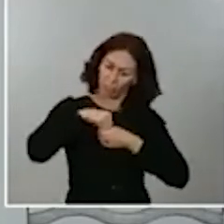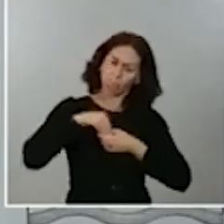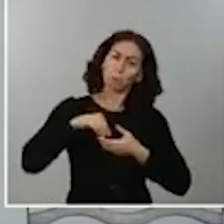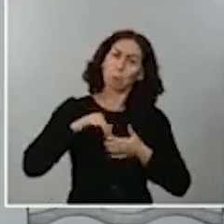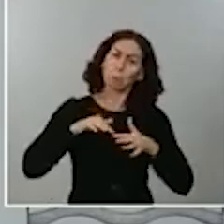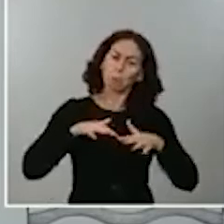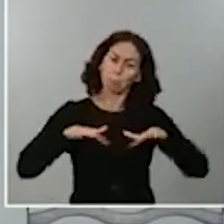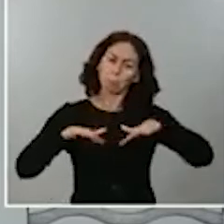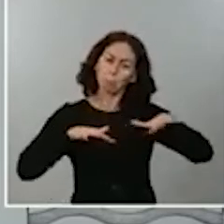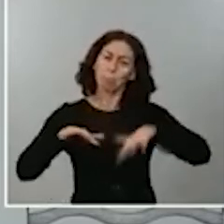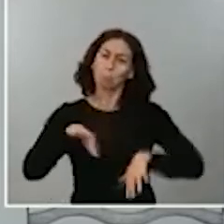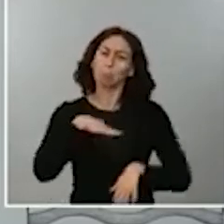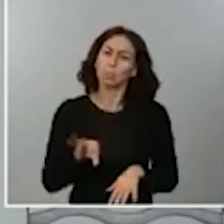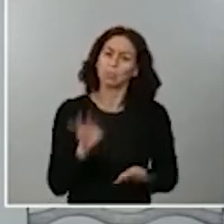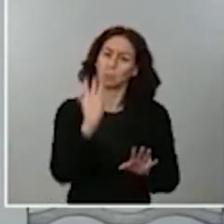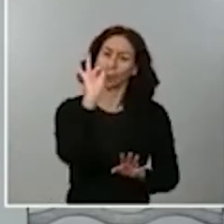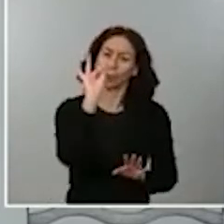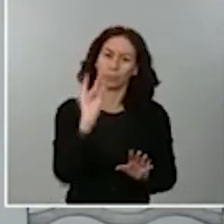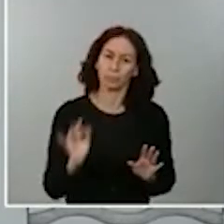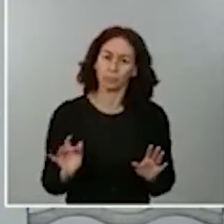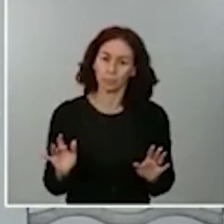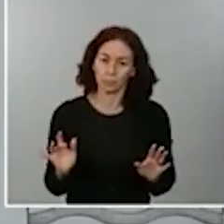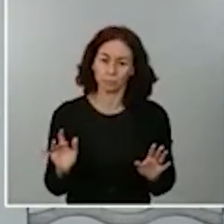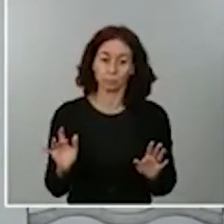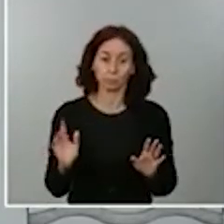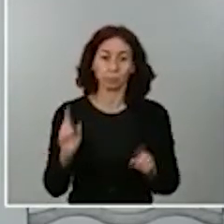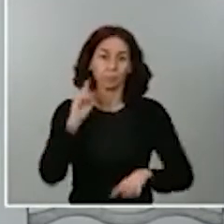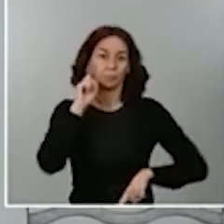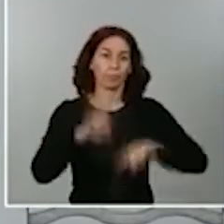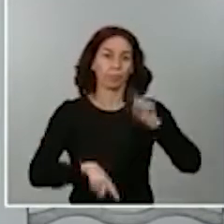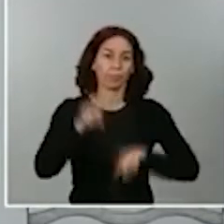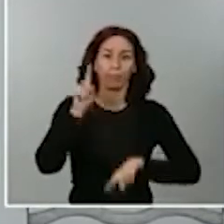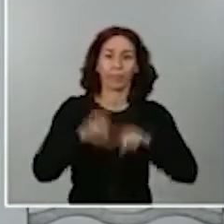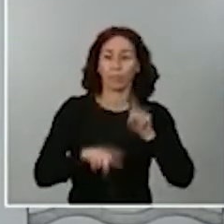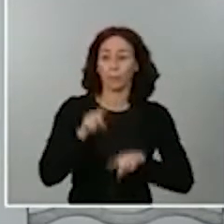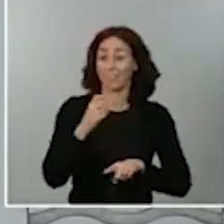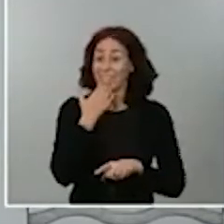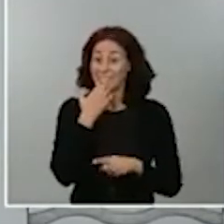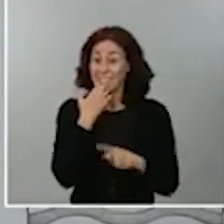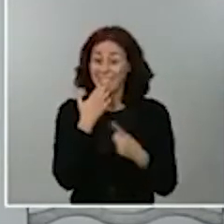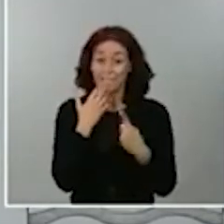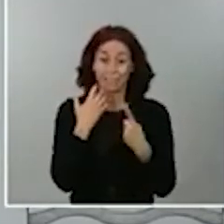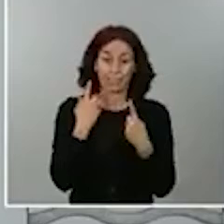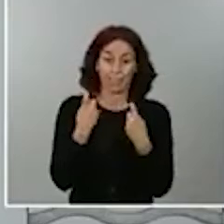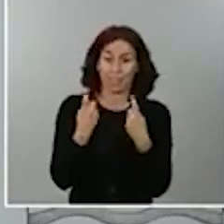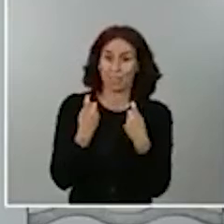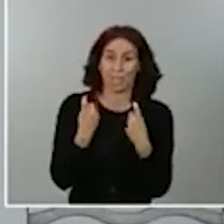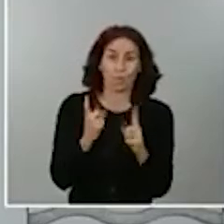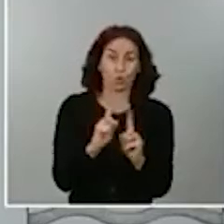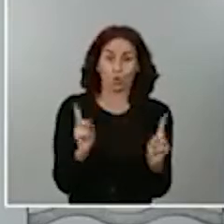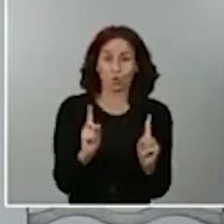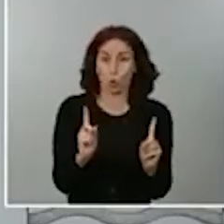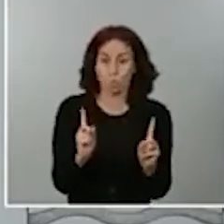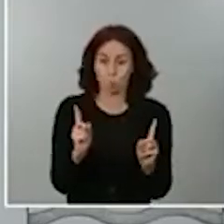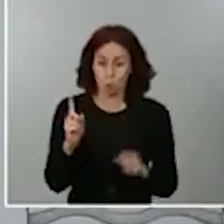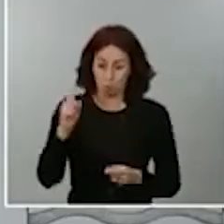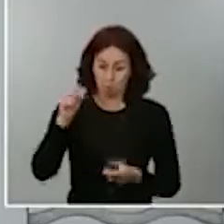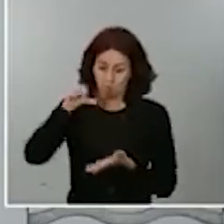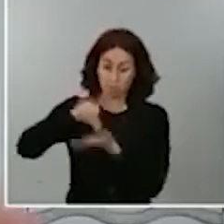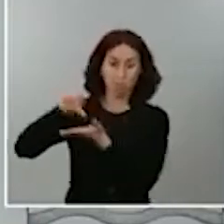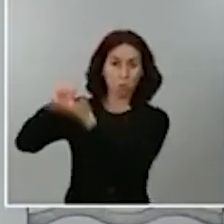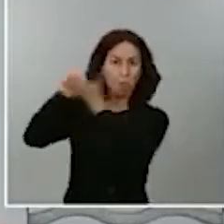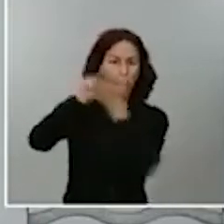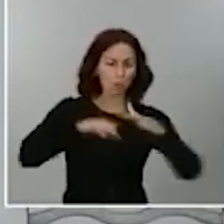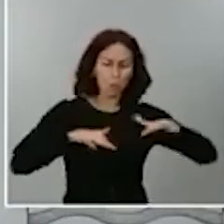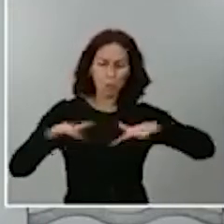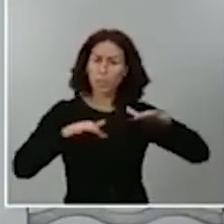limitarla en aquello que no sea estrictamente necesario, pero se puede producir la movilidad dentro de las ciudades exactamente igual